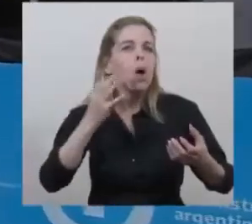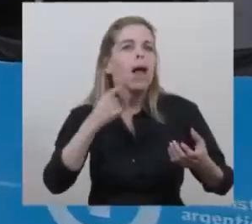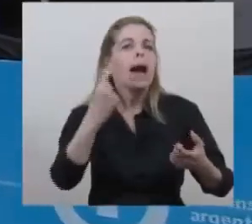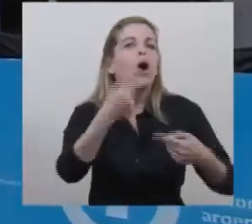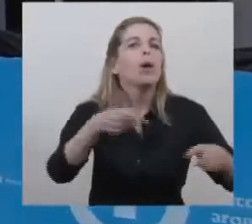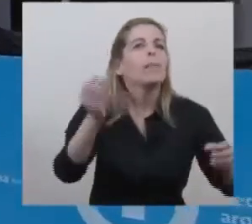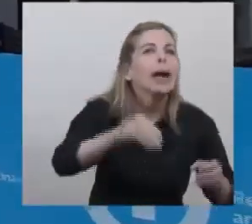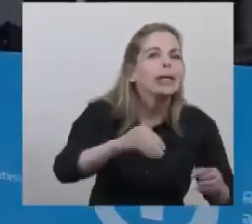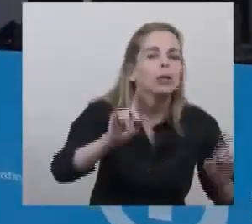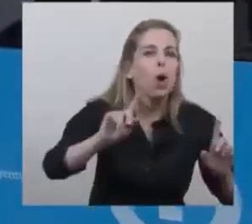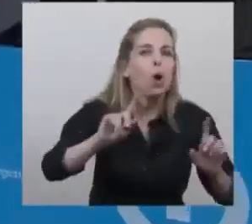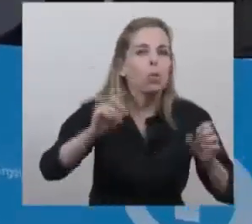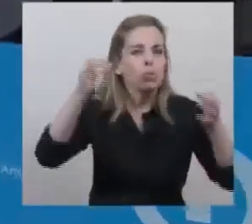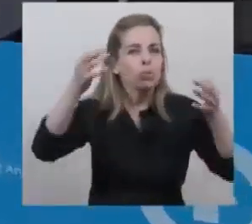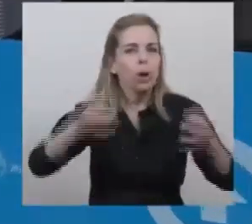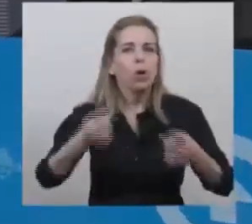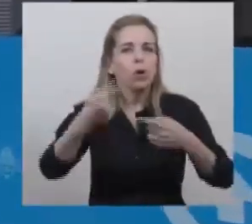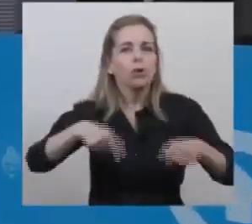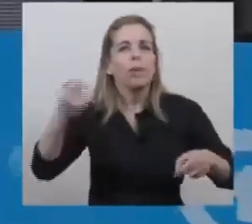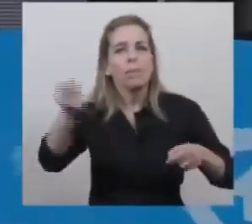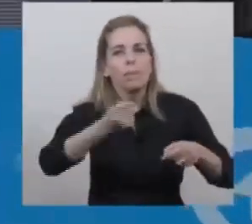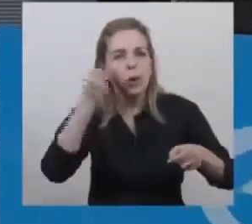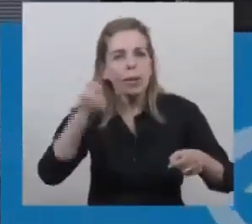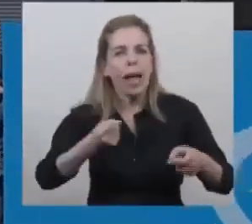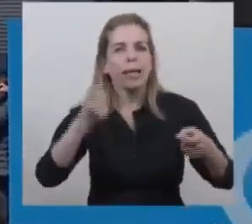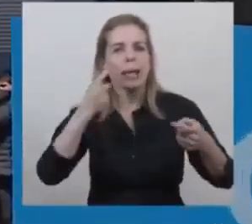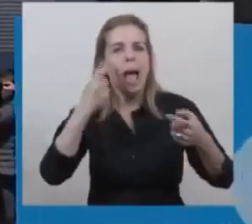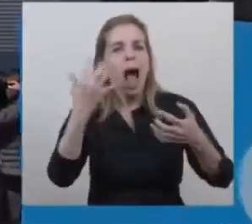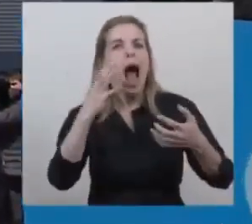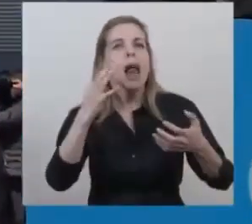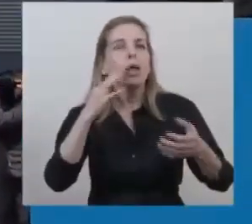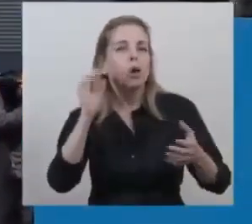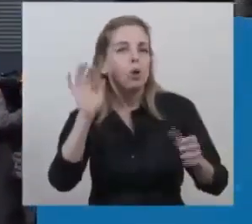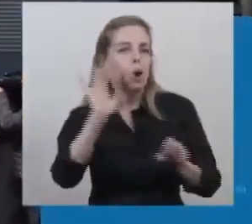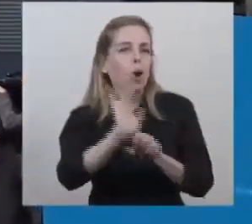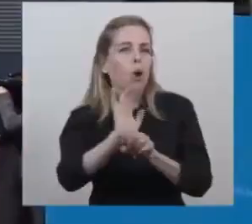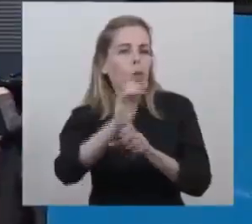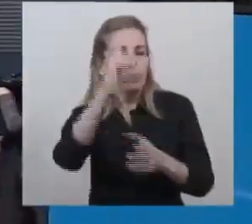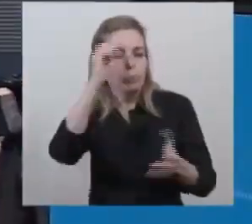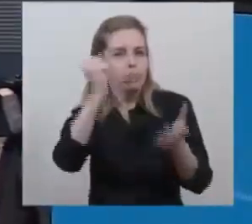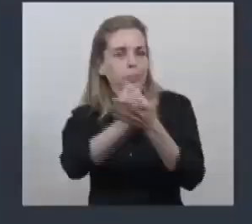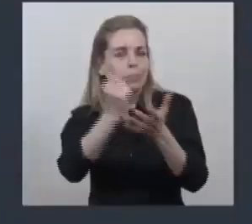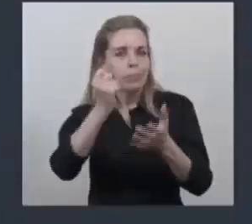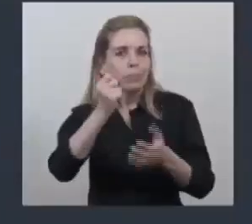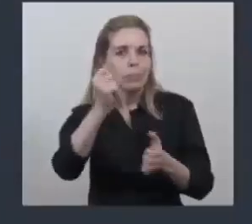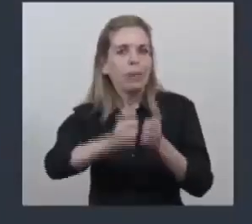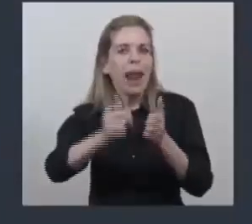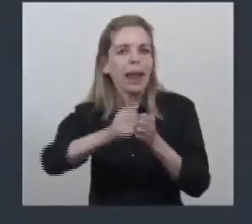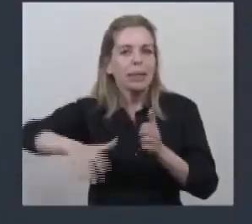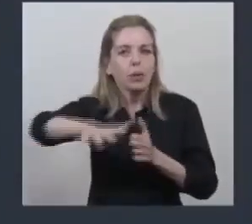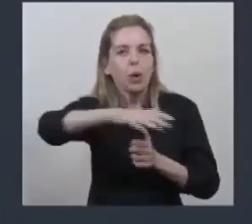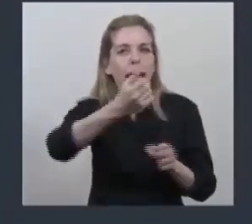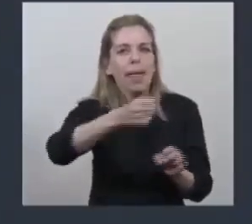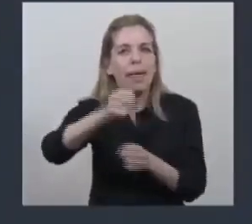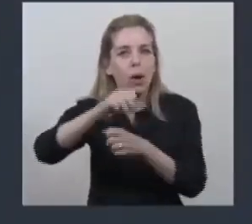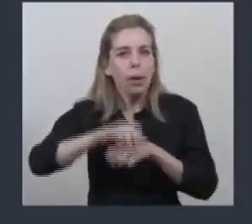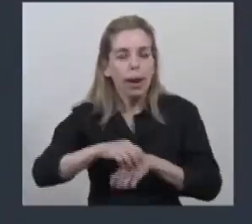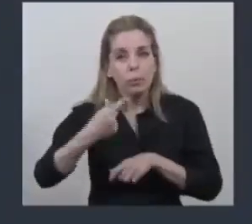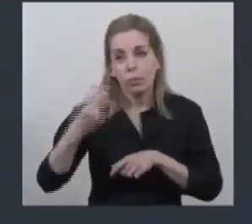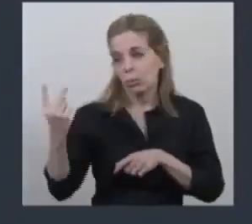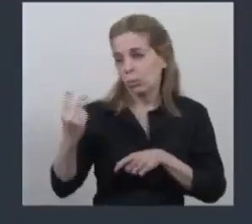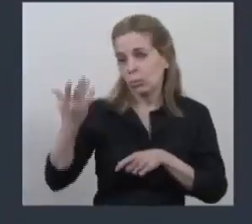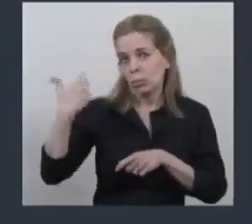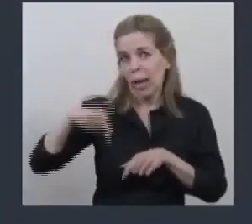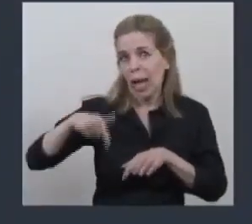sino hacer algo original y algo importante, relevante, que marca historia en Escobar. Cuando empezamos, Alberto, con esta